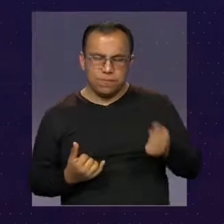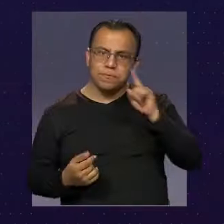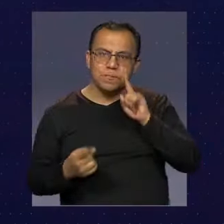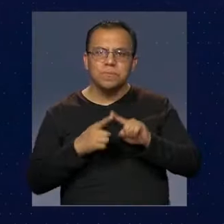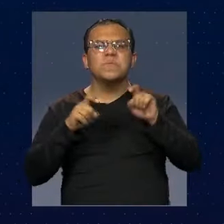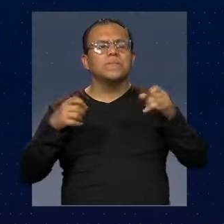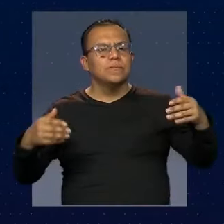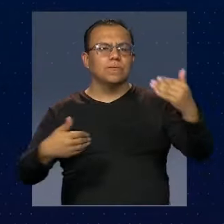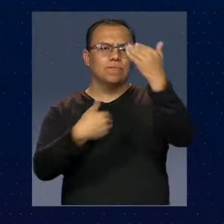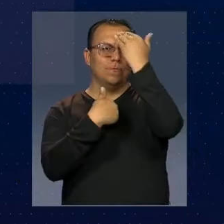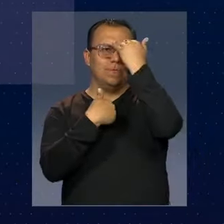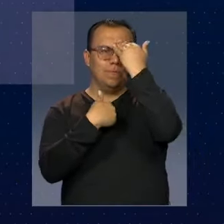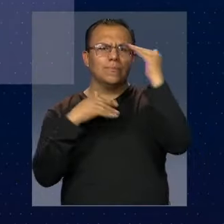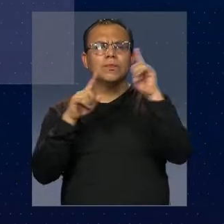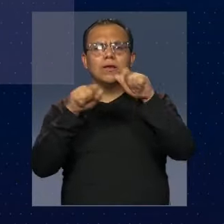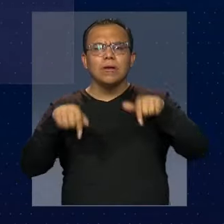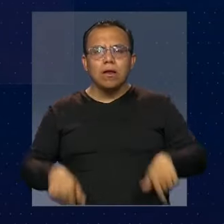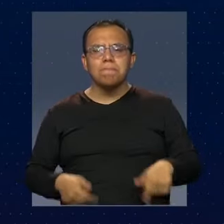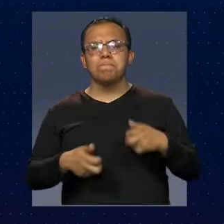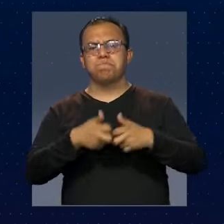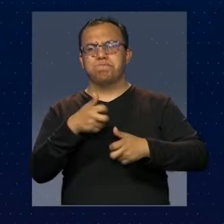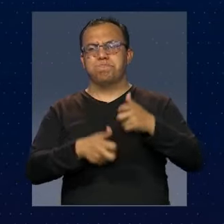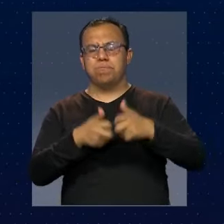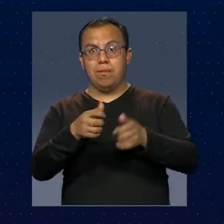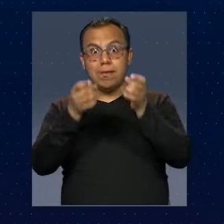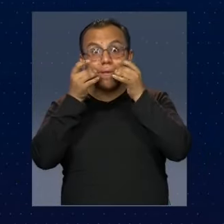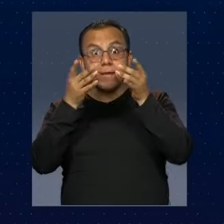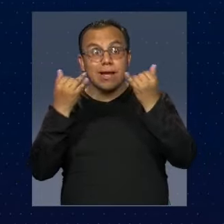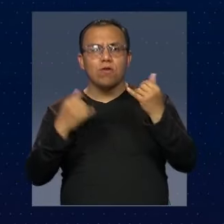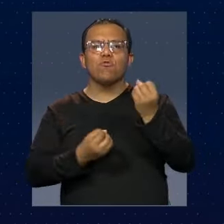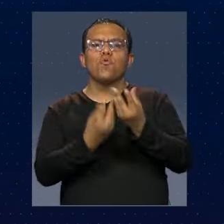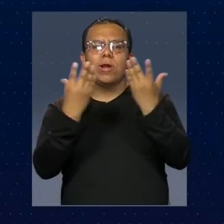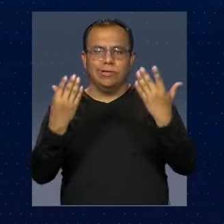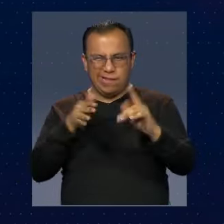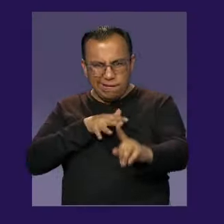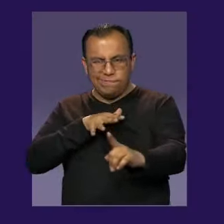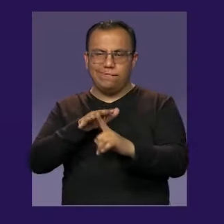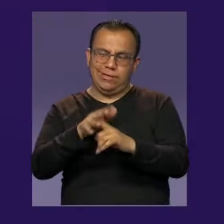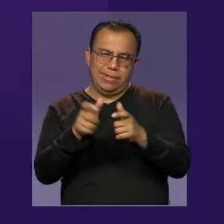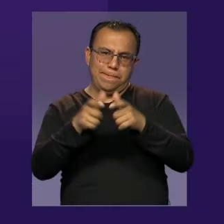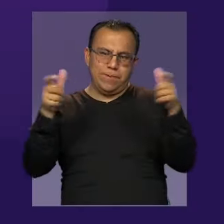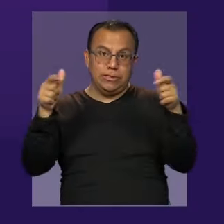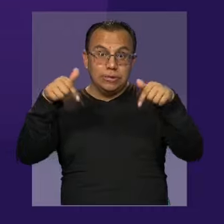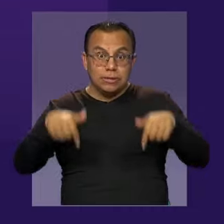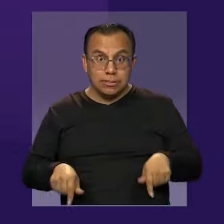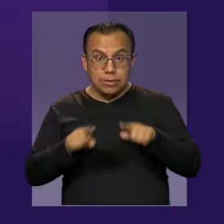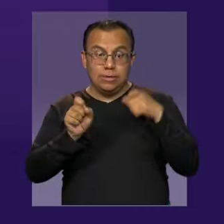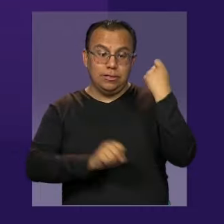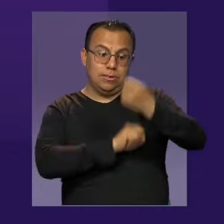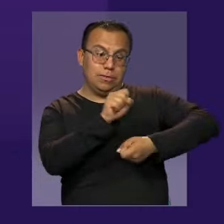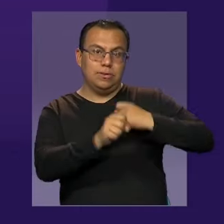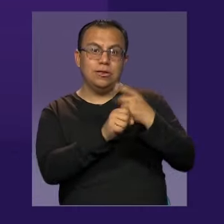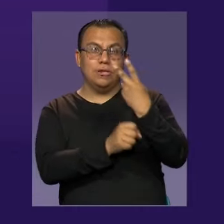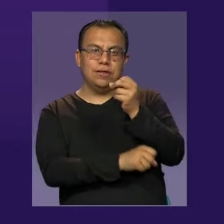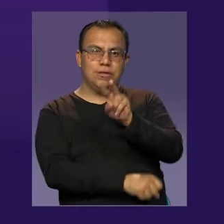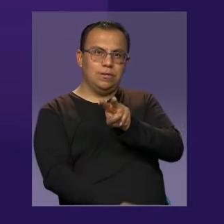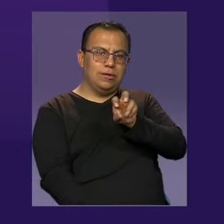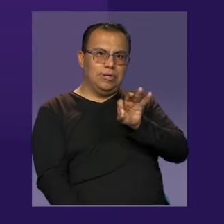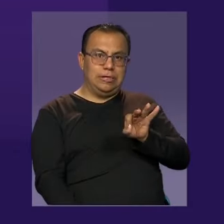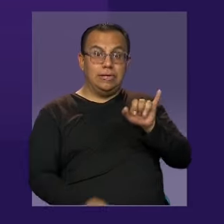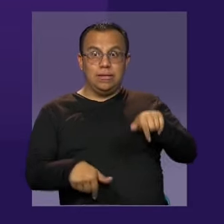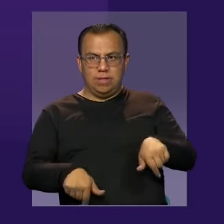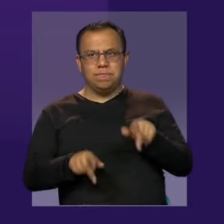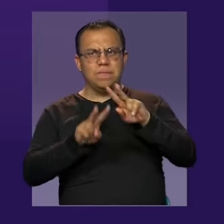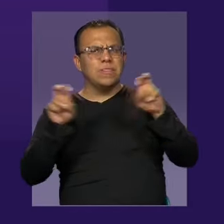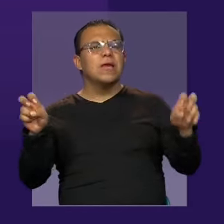concientizarnos sobre que esta es una problemática muy grave que afecta a más de la mitad de la población. Y es que para el 2023, la Defensoría